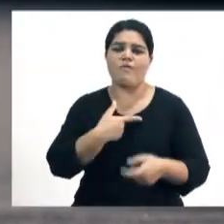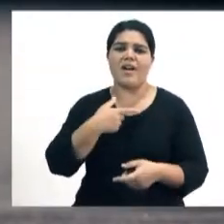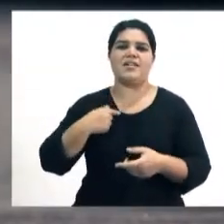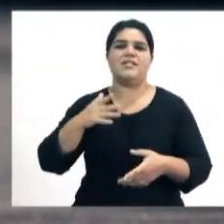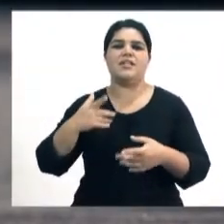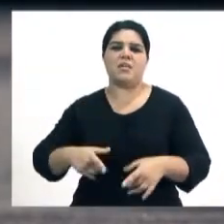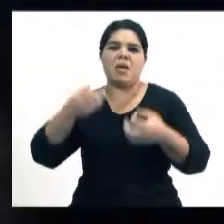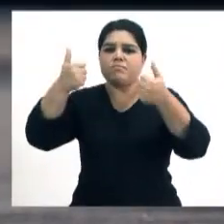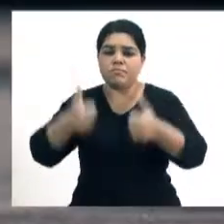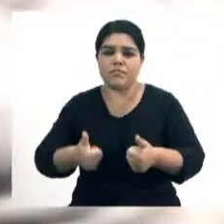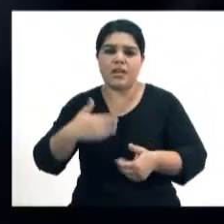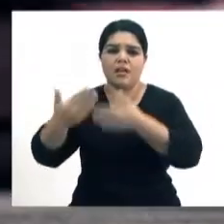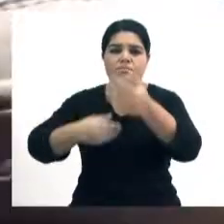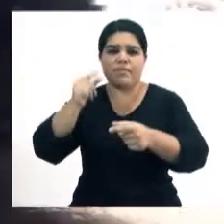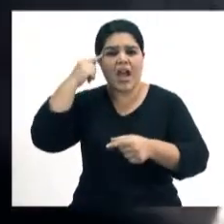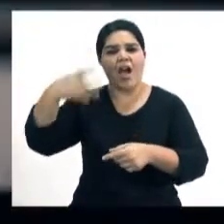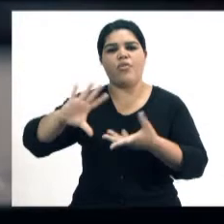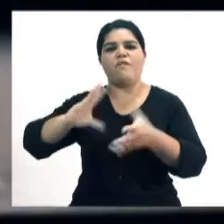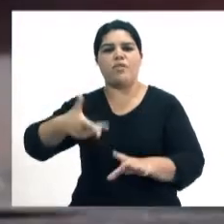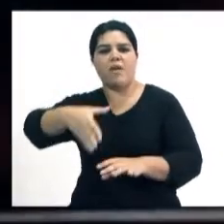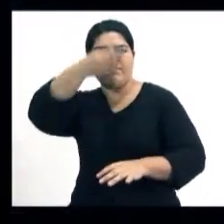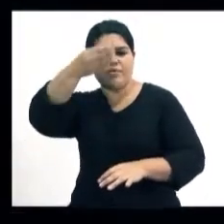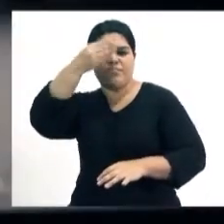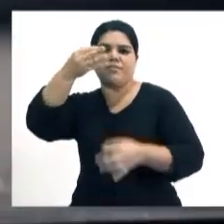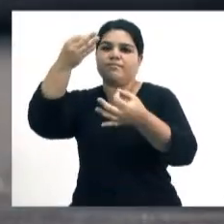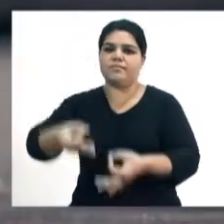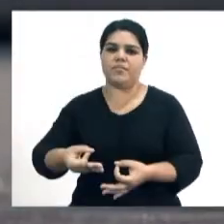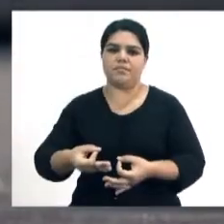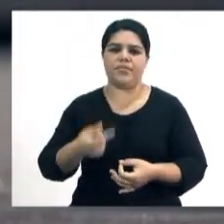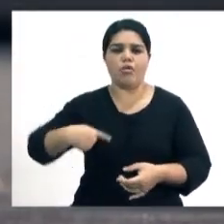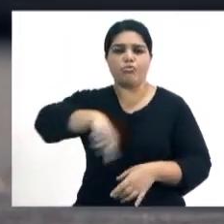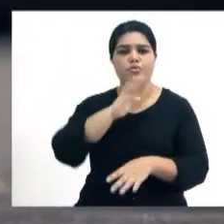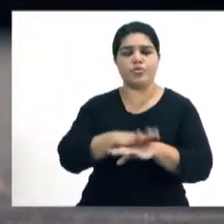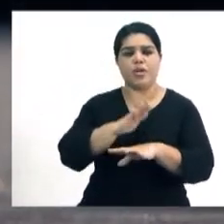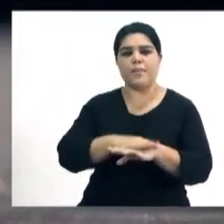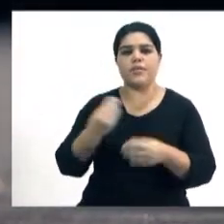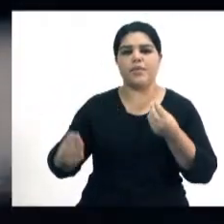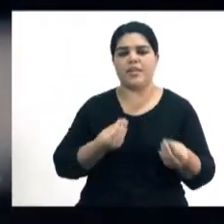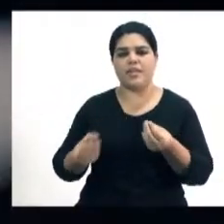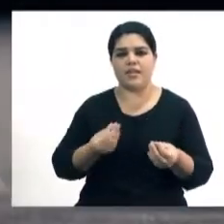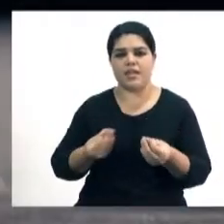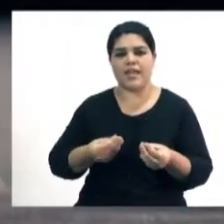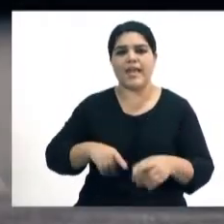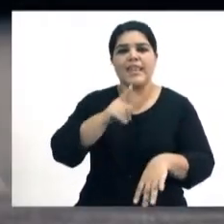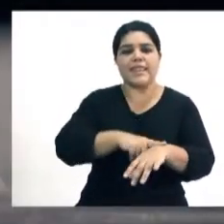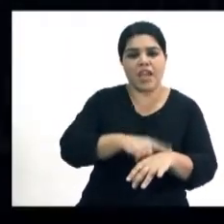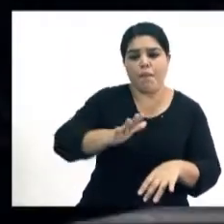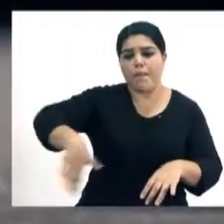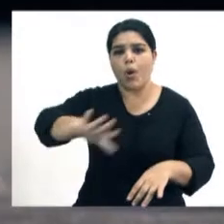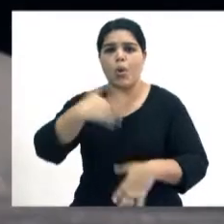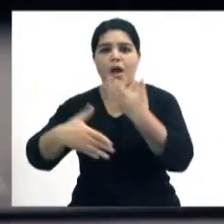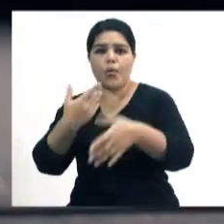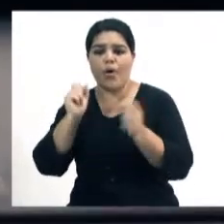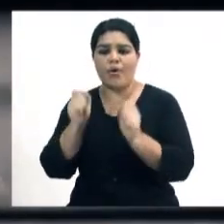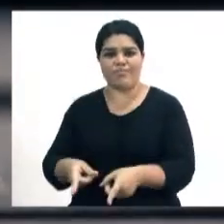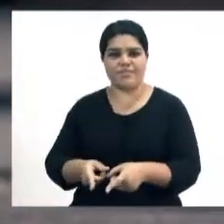exitosas y a partir de allí construir aprendizajes significativos. Entonces nosotros somos los que debemos garantizar espacio y tiempo